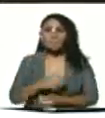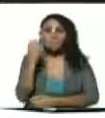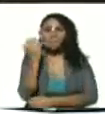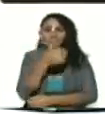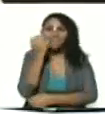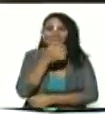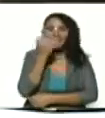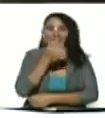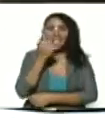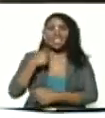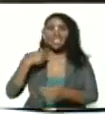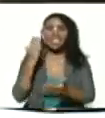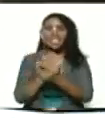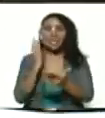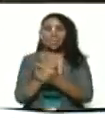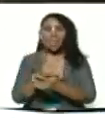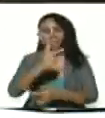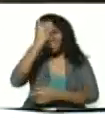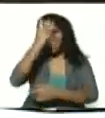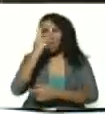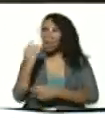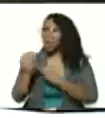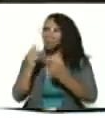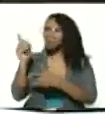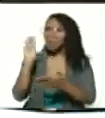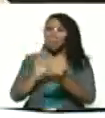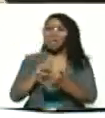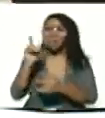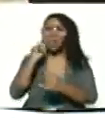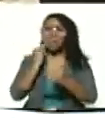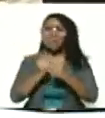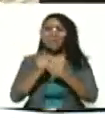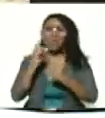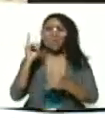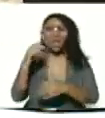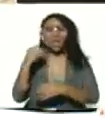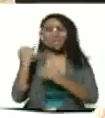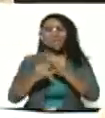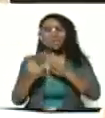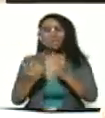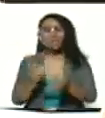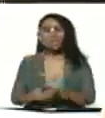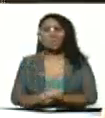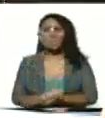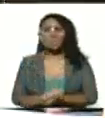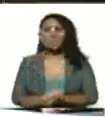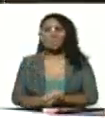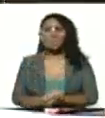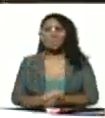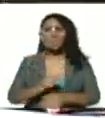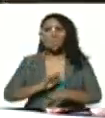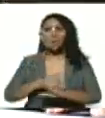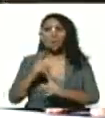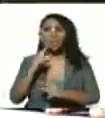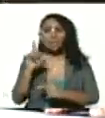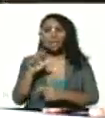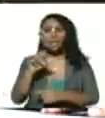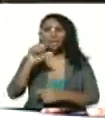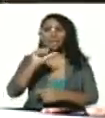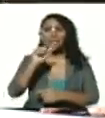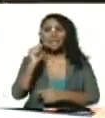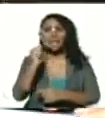yo siempre le decía a Tarek Tarek como le vas a poner tu apellido a una institución por Tarek el Aysaime